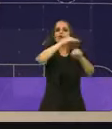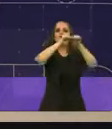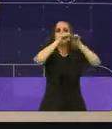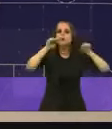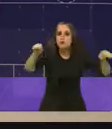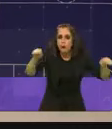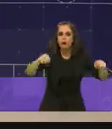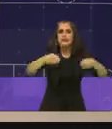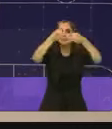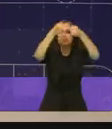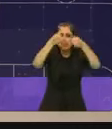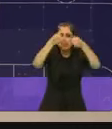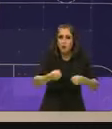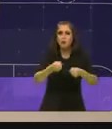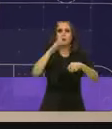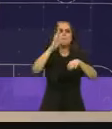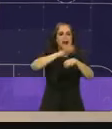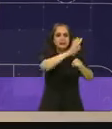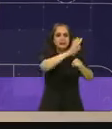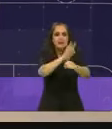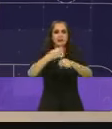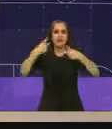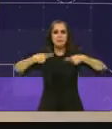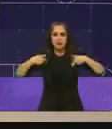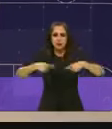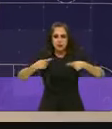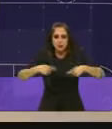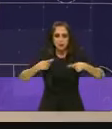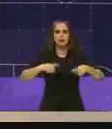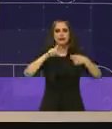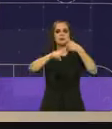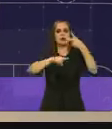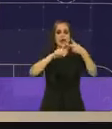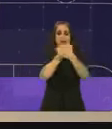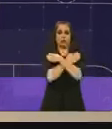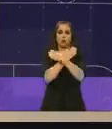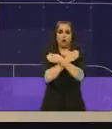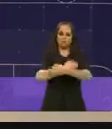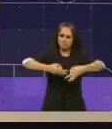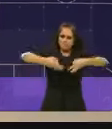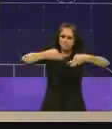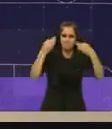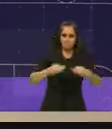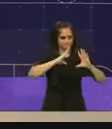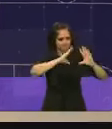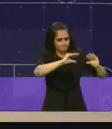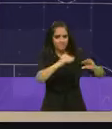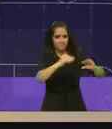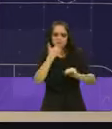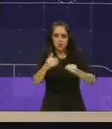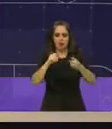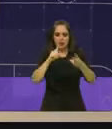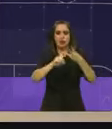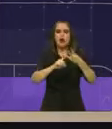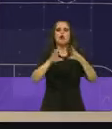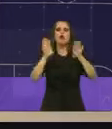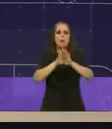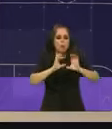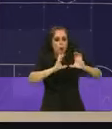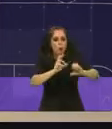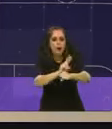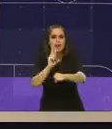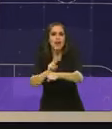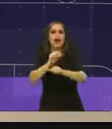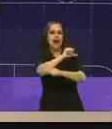seguro y más popular. Una educación de calidad. Un sistema de cuidados, pero de adeveras.